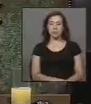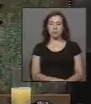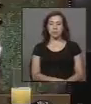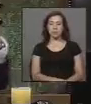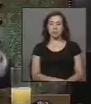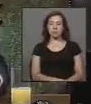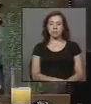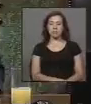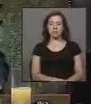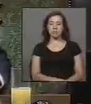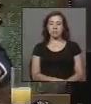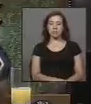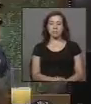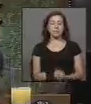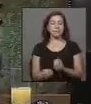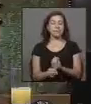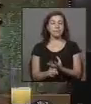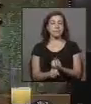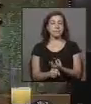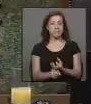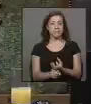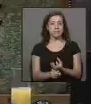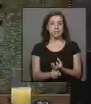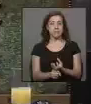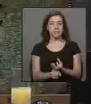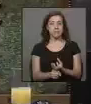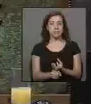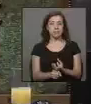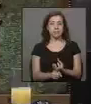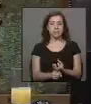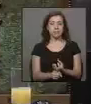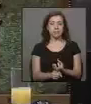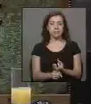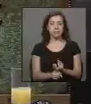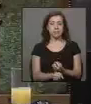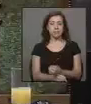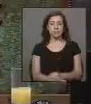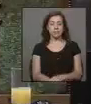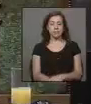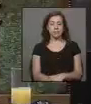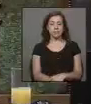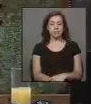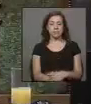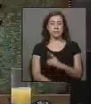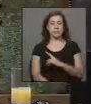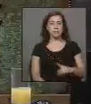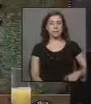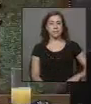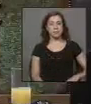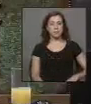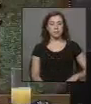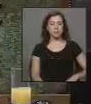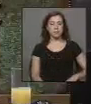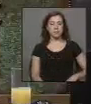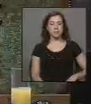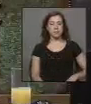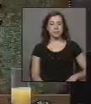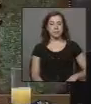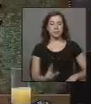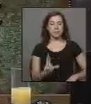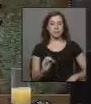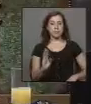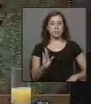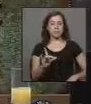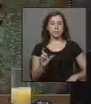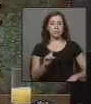En el tiempo del Partido Radical Socialdemócrata de Chile, diputado señor Alberto